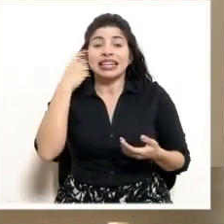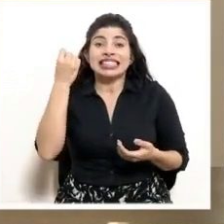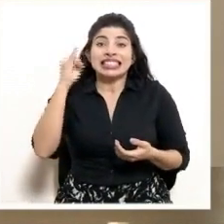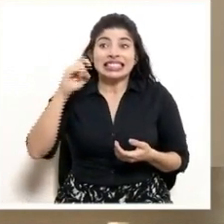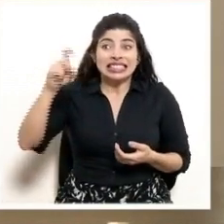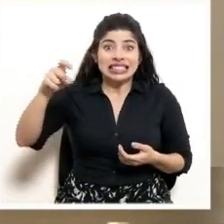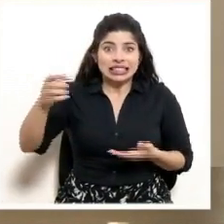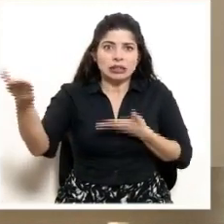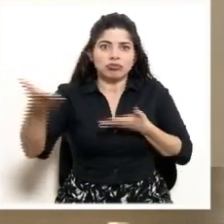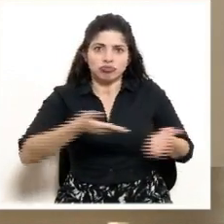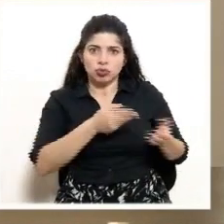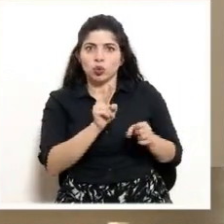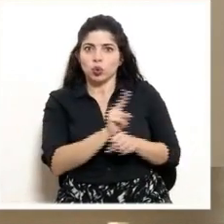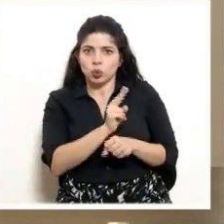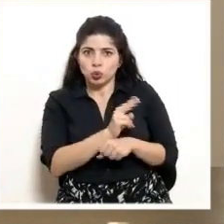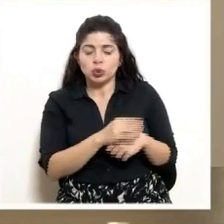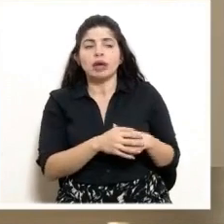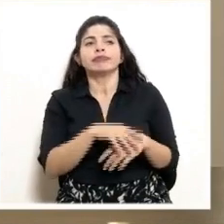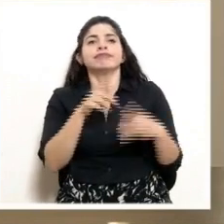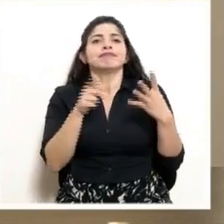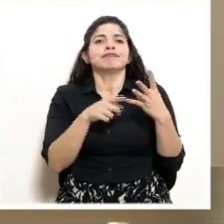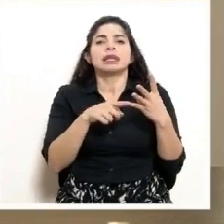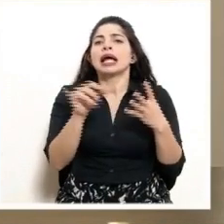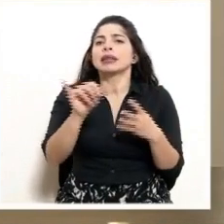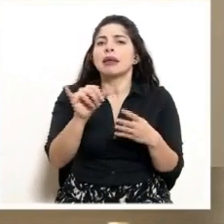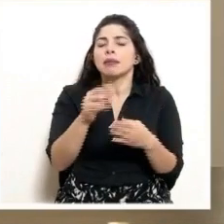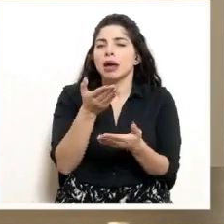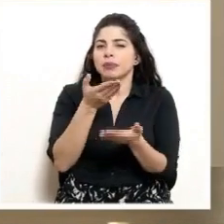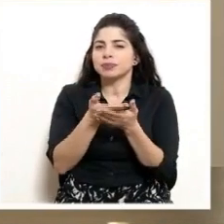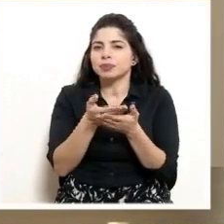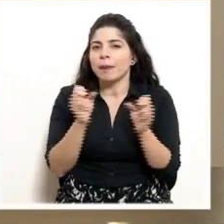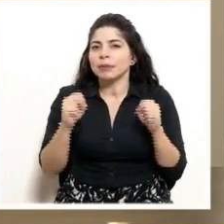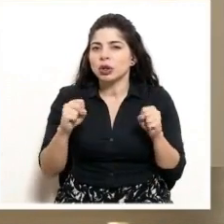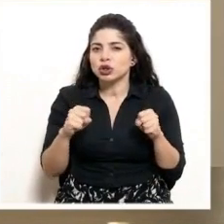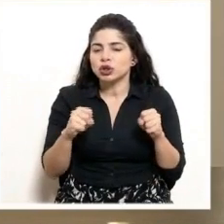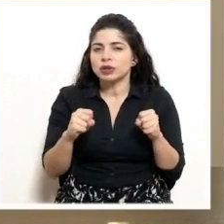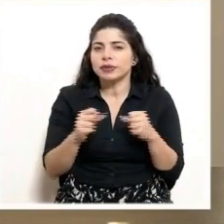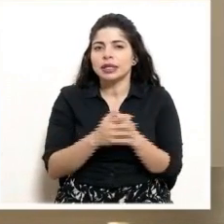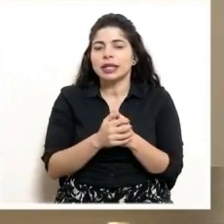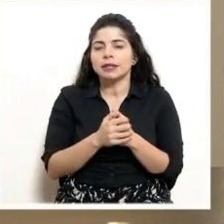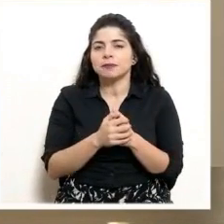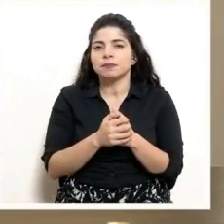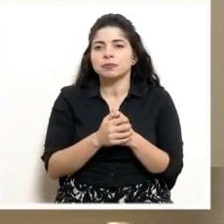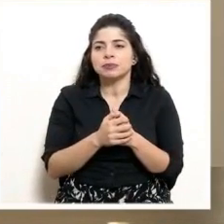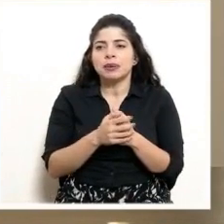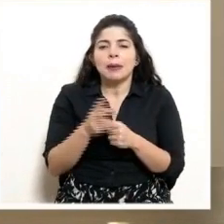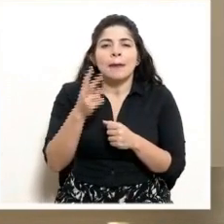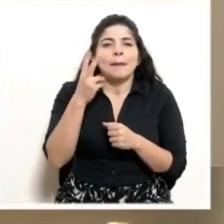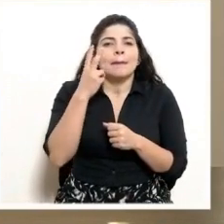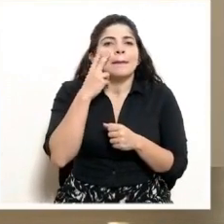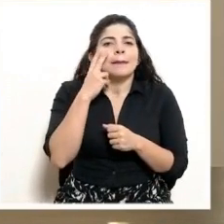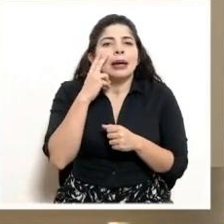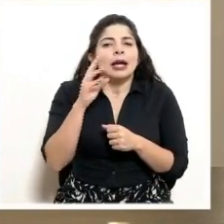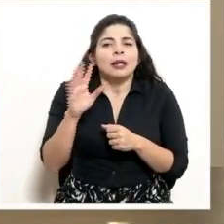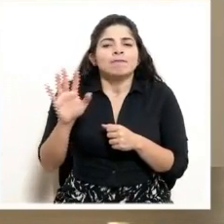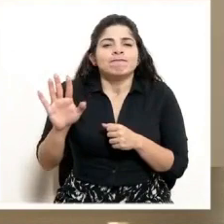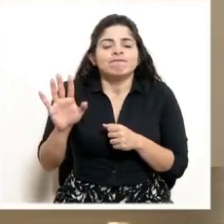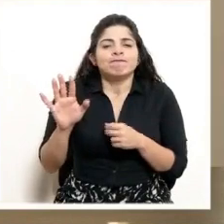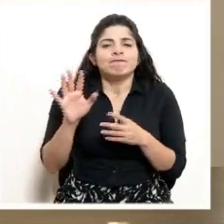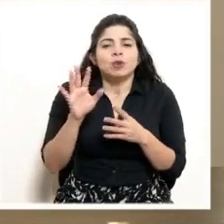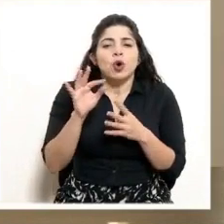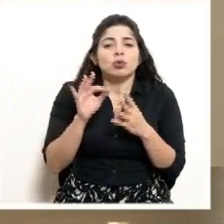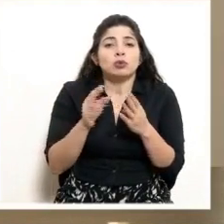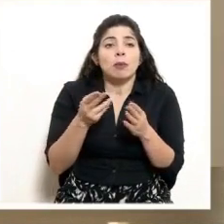de ser necesario. Planteamos la posibilidad de poder ver la opción de